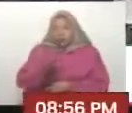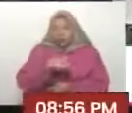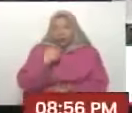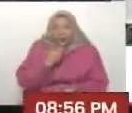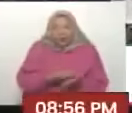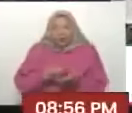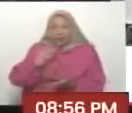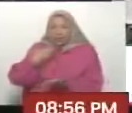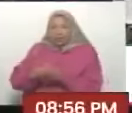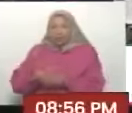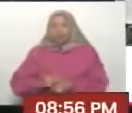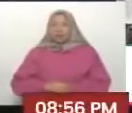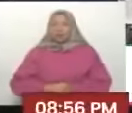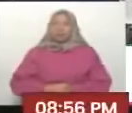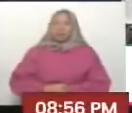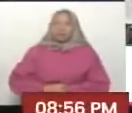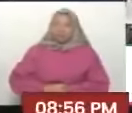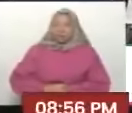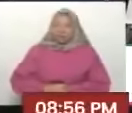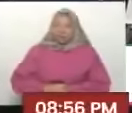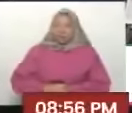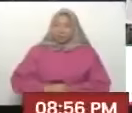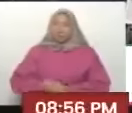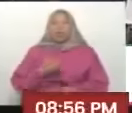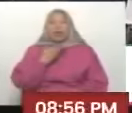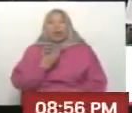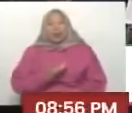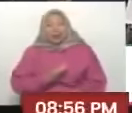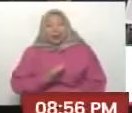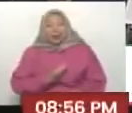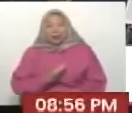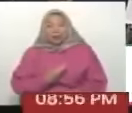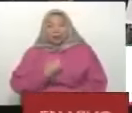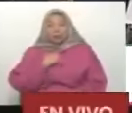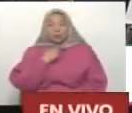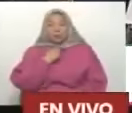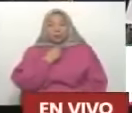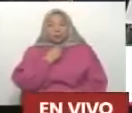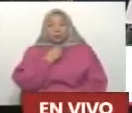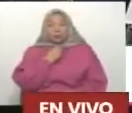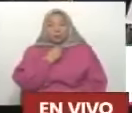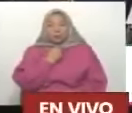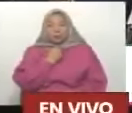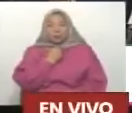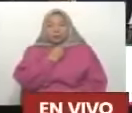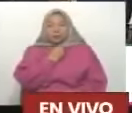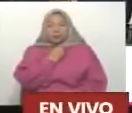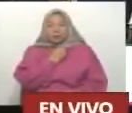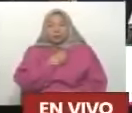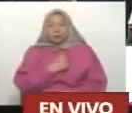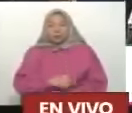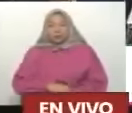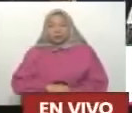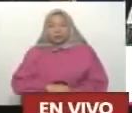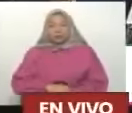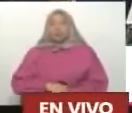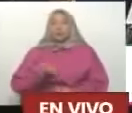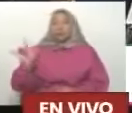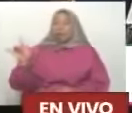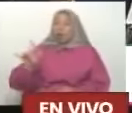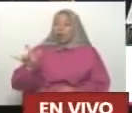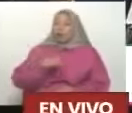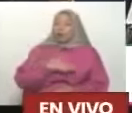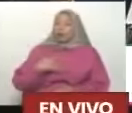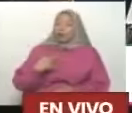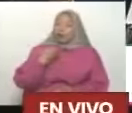Gracias. Sí, bueno, gracias, querido alcalde. Pero bueno, presidente, como la gente quiere expresarle su cariño, su amor,